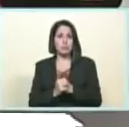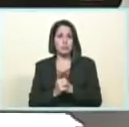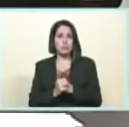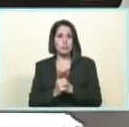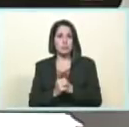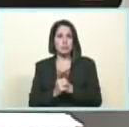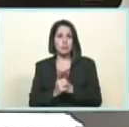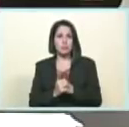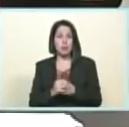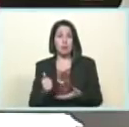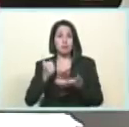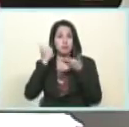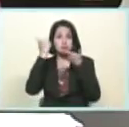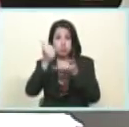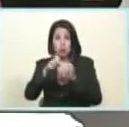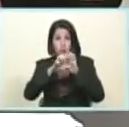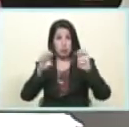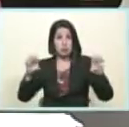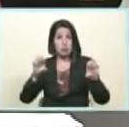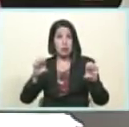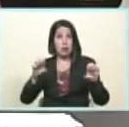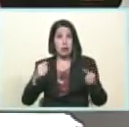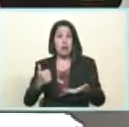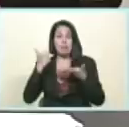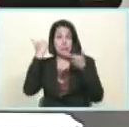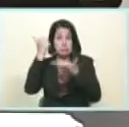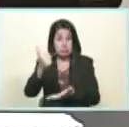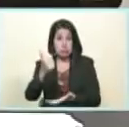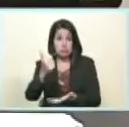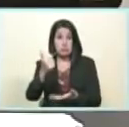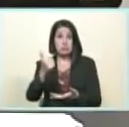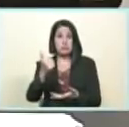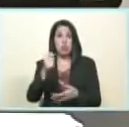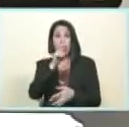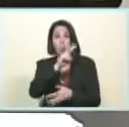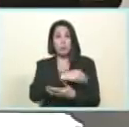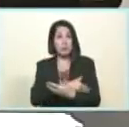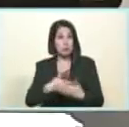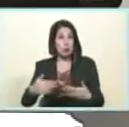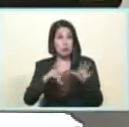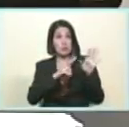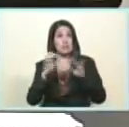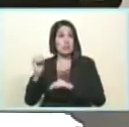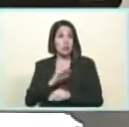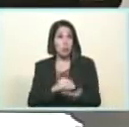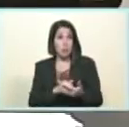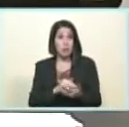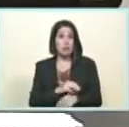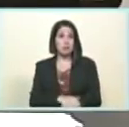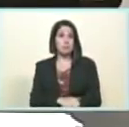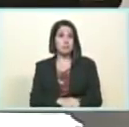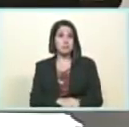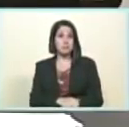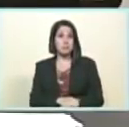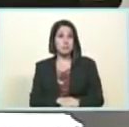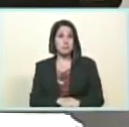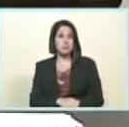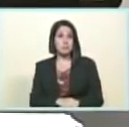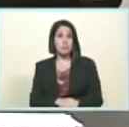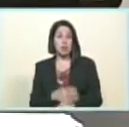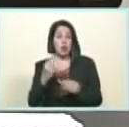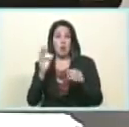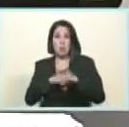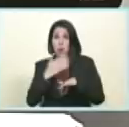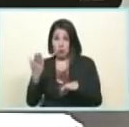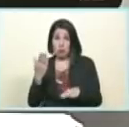y el bono educacional se le entregó a casi 2 millones 700 mil y le llegó ¿le llegó por qué? por el carnet de la patria